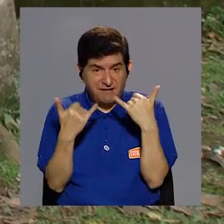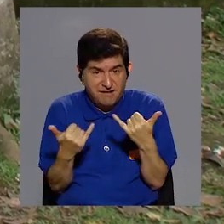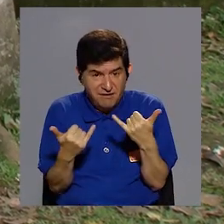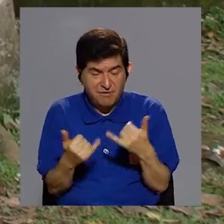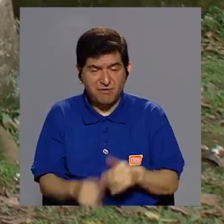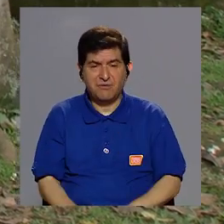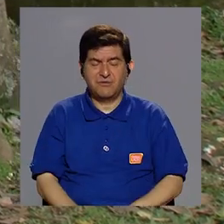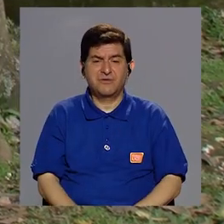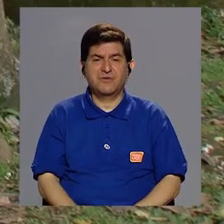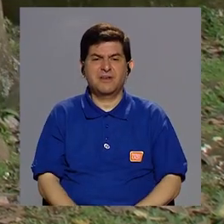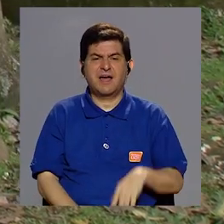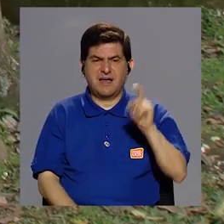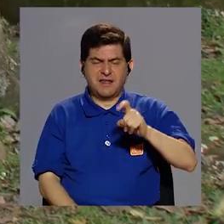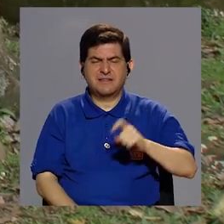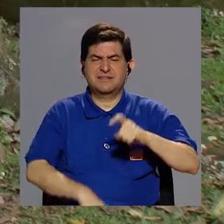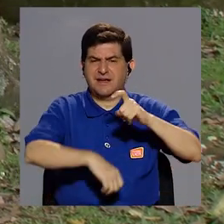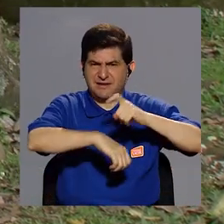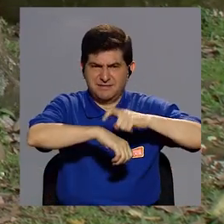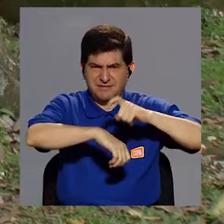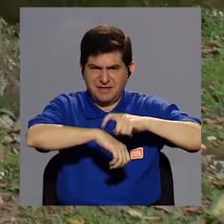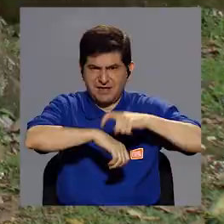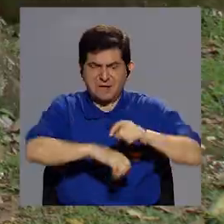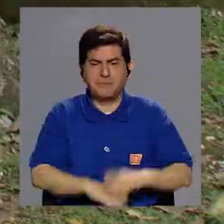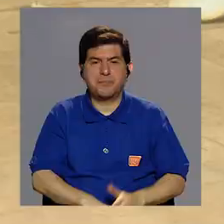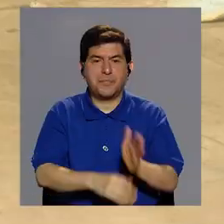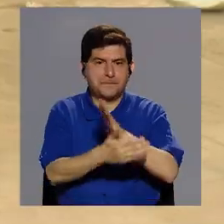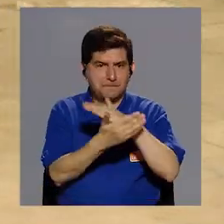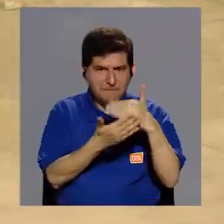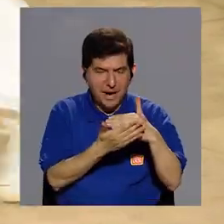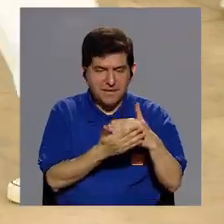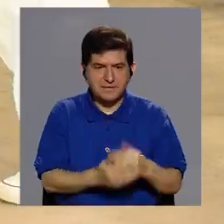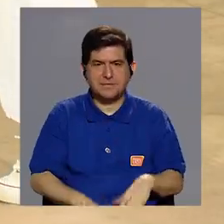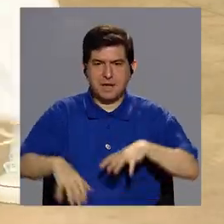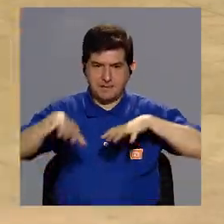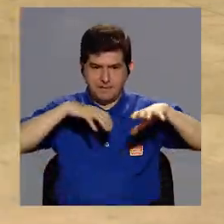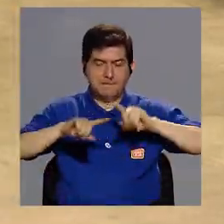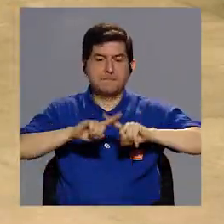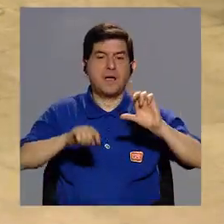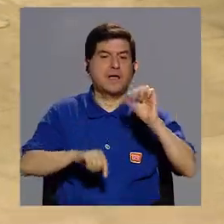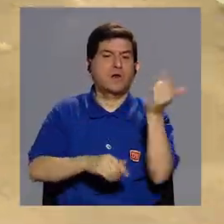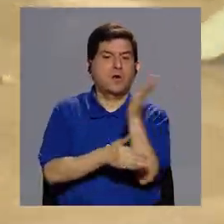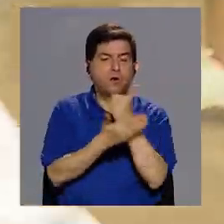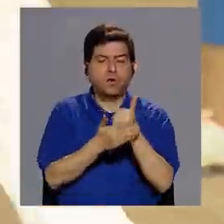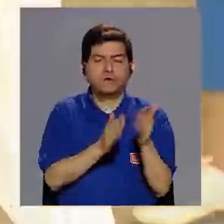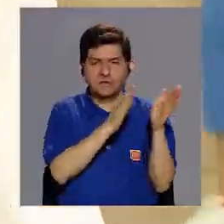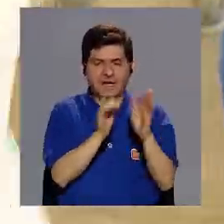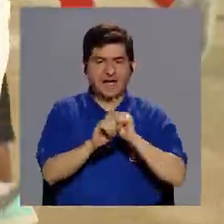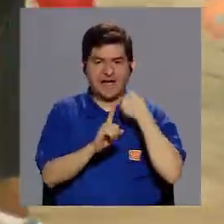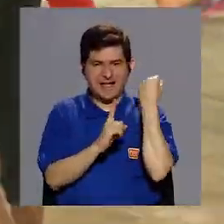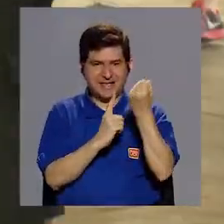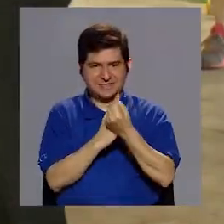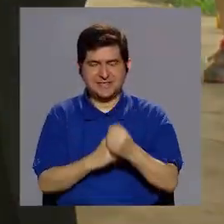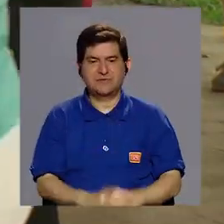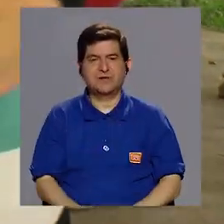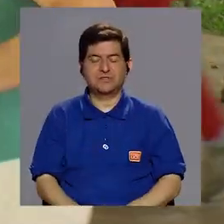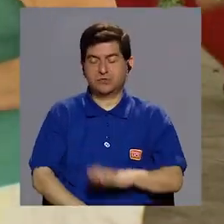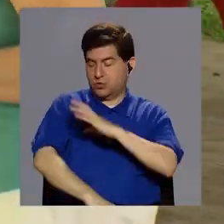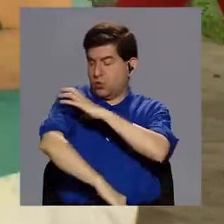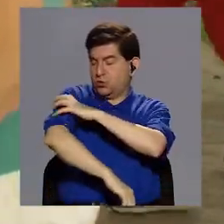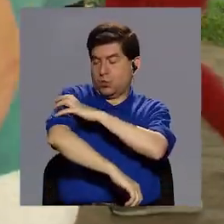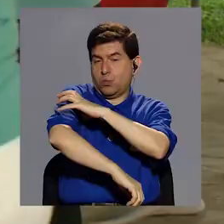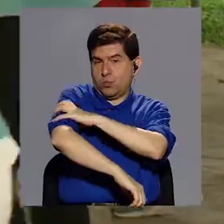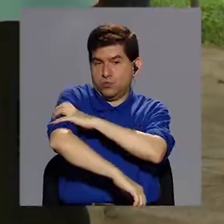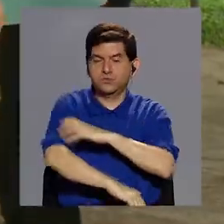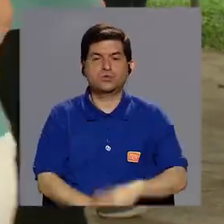Entonces, ese tiempo tenemos que dedicarlo por una parte a movernos, pero por otra parte a preparar las condiciones de